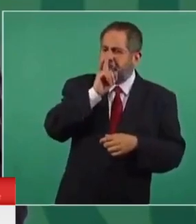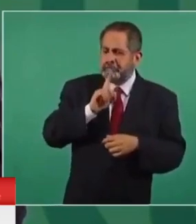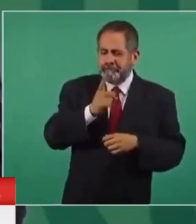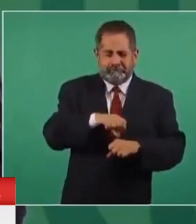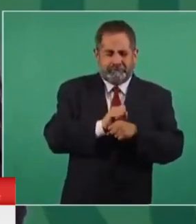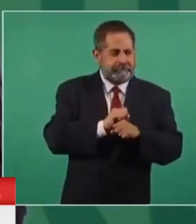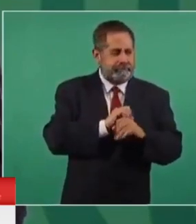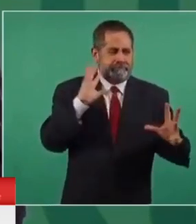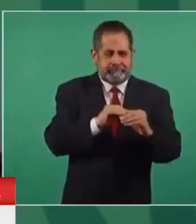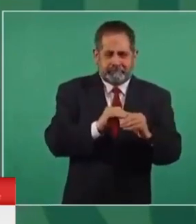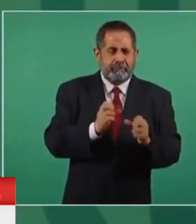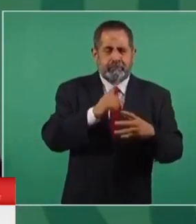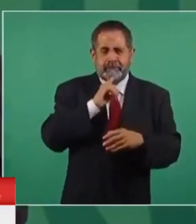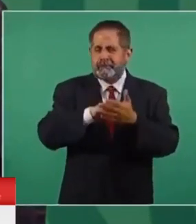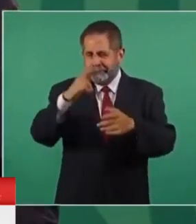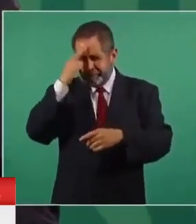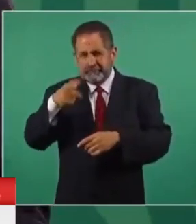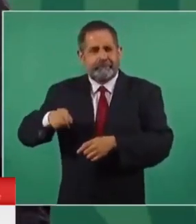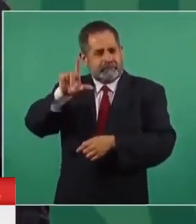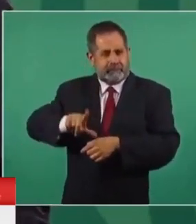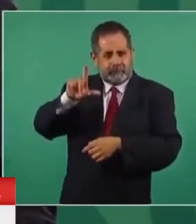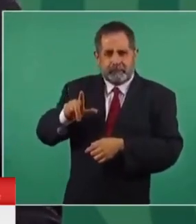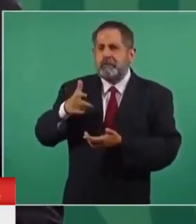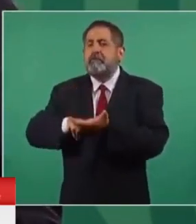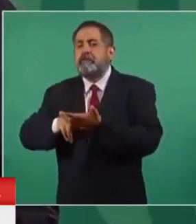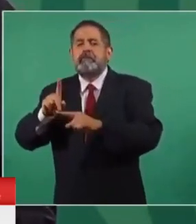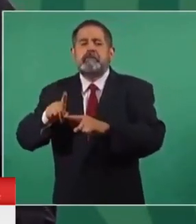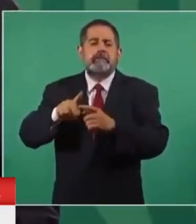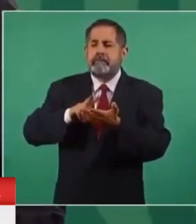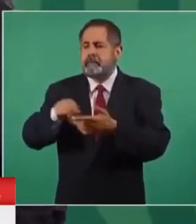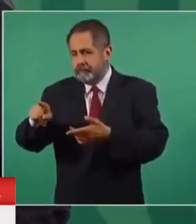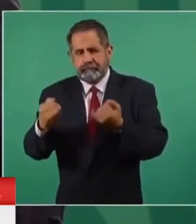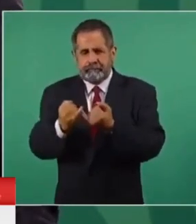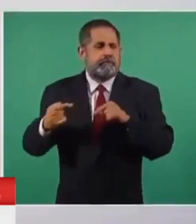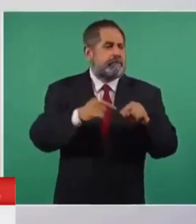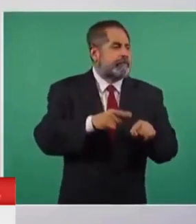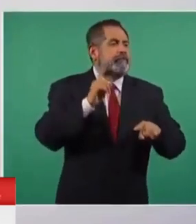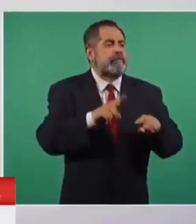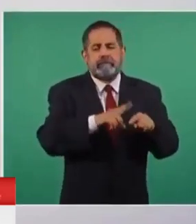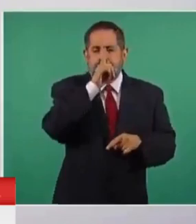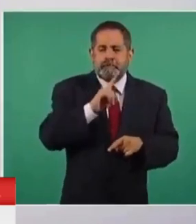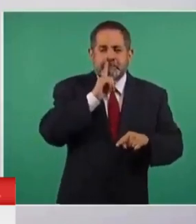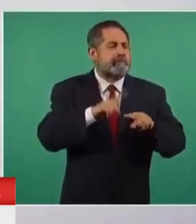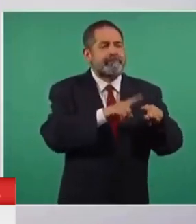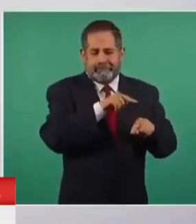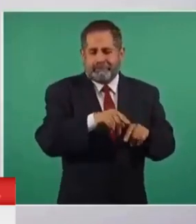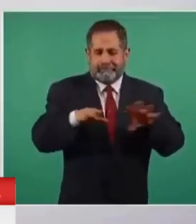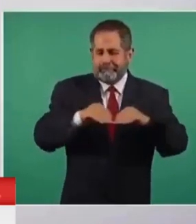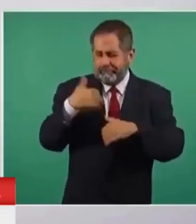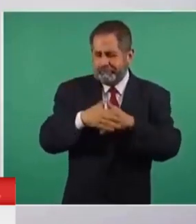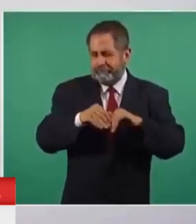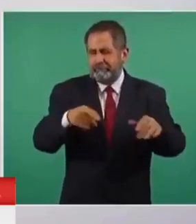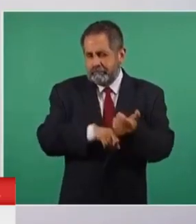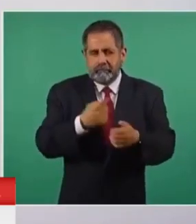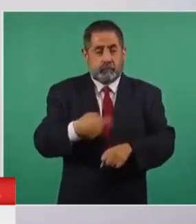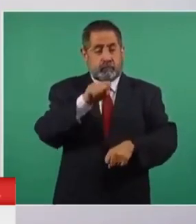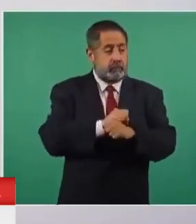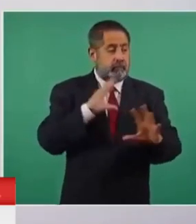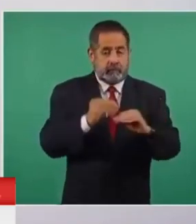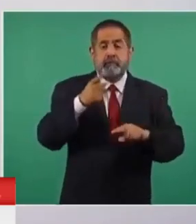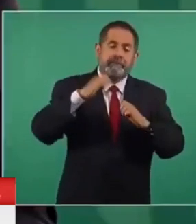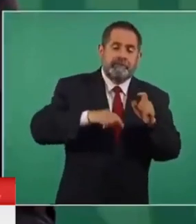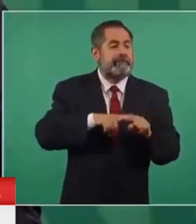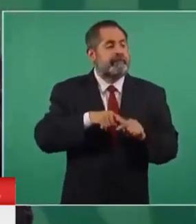la semana. Así como quién es quién en los precios de los lunes, vamos a sacar aquí un quién es quién en las mentiras de la semana.